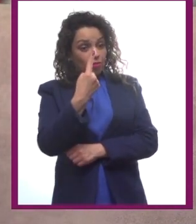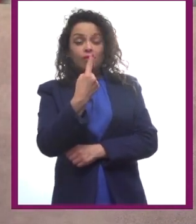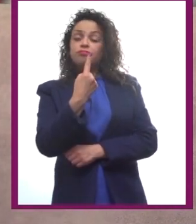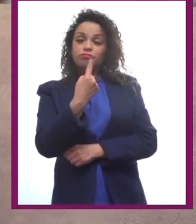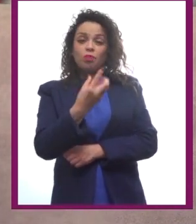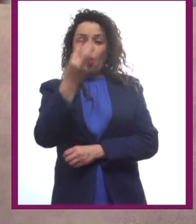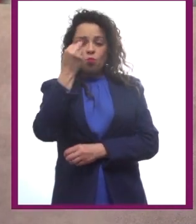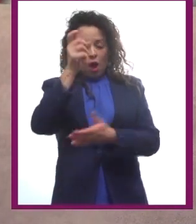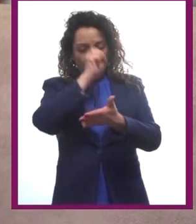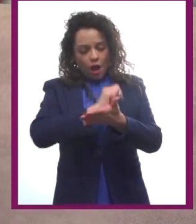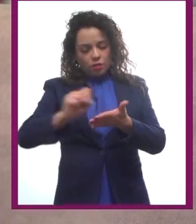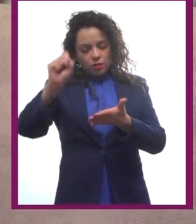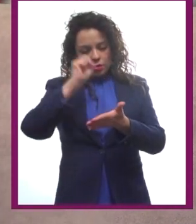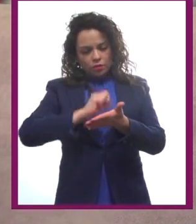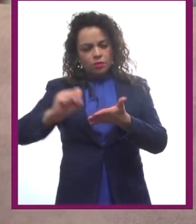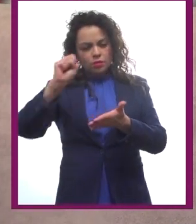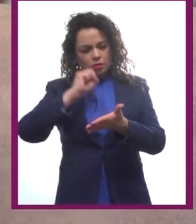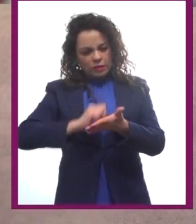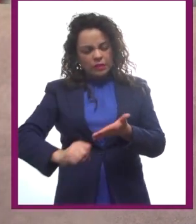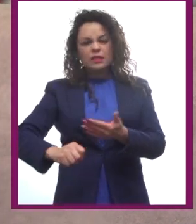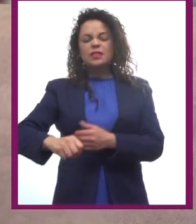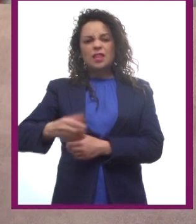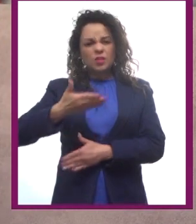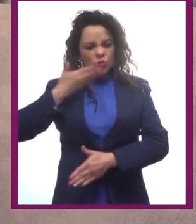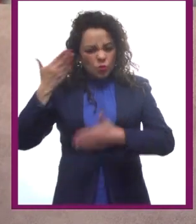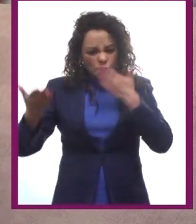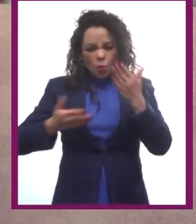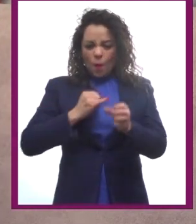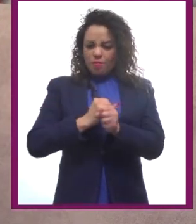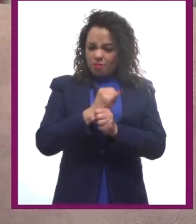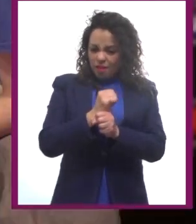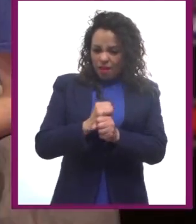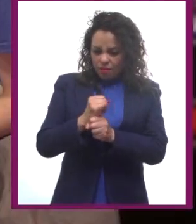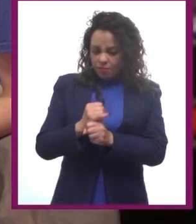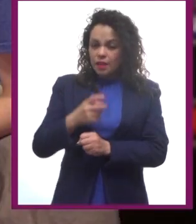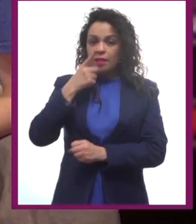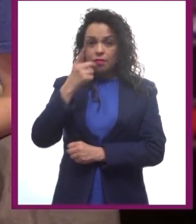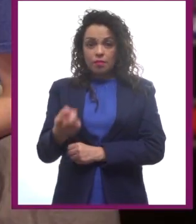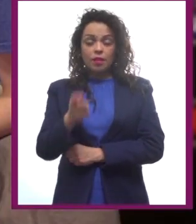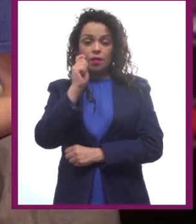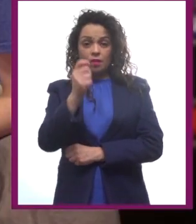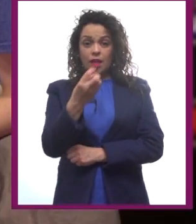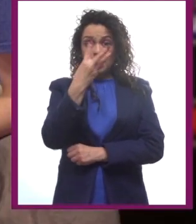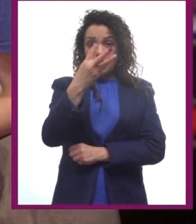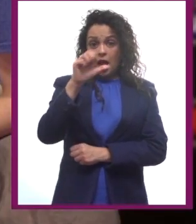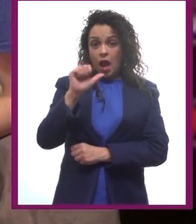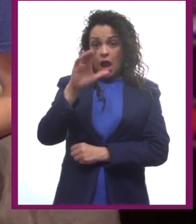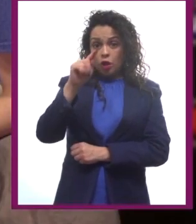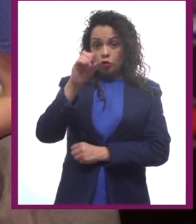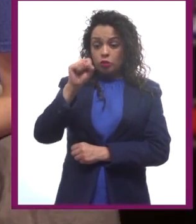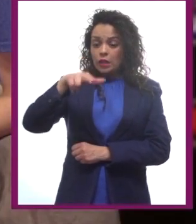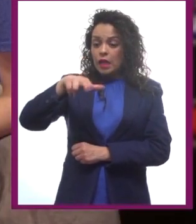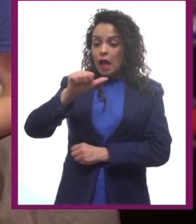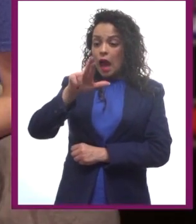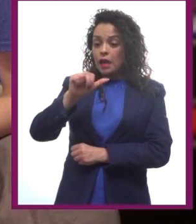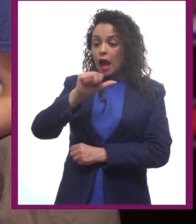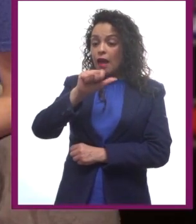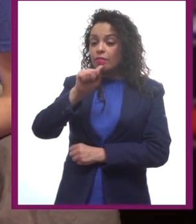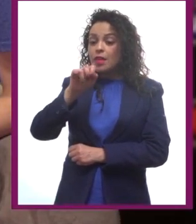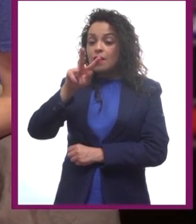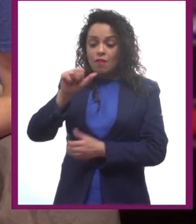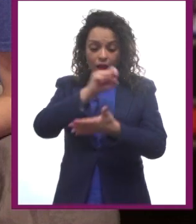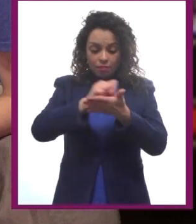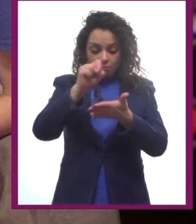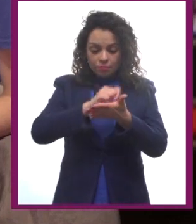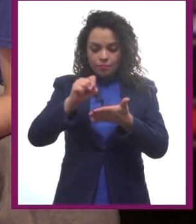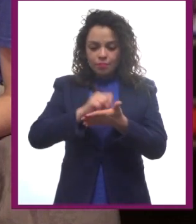y analizado esto. Hay personas que dicen que la narrativa de tres actos es tan entendible porque así vemos la